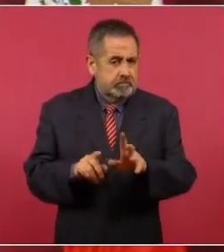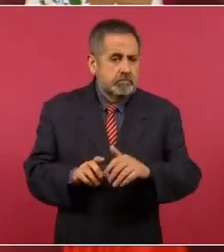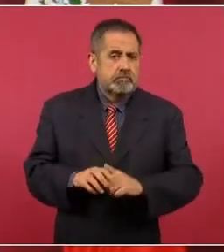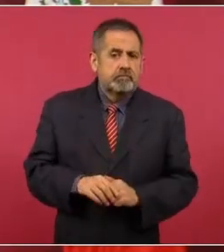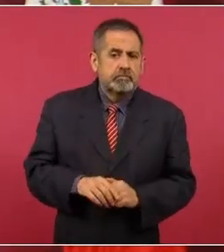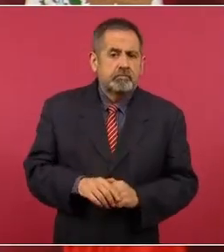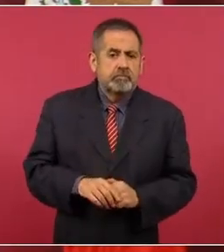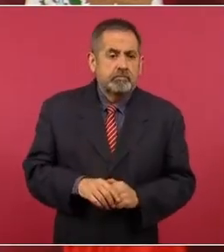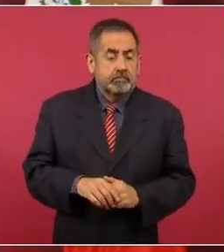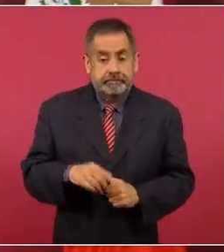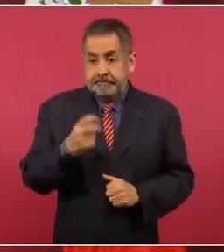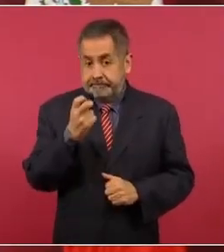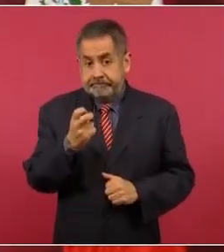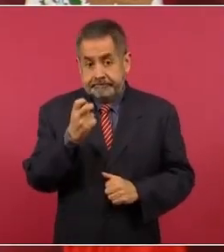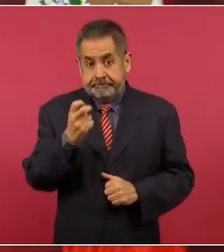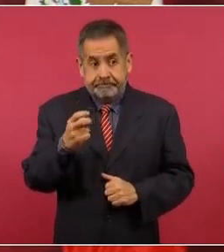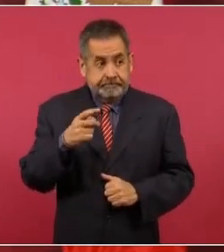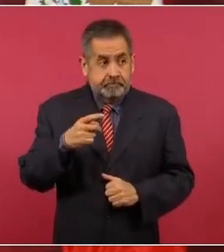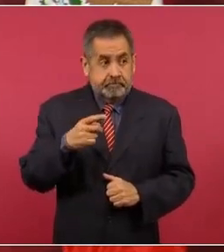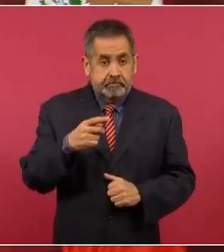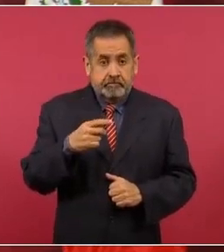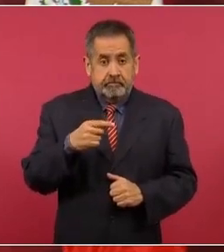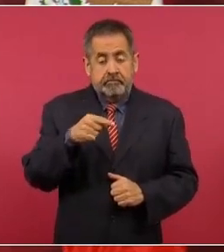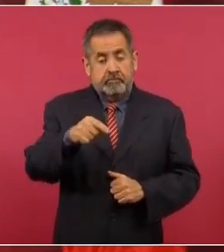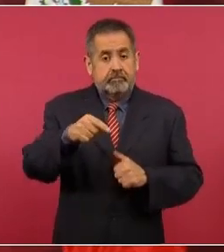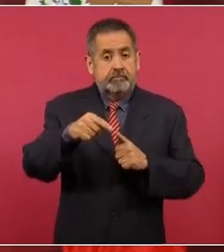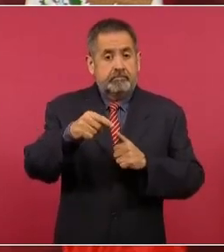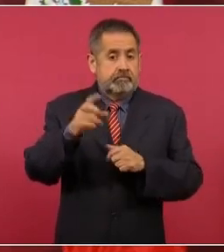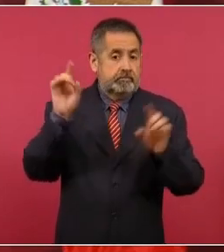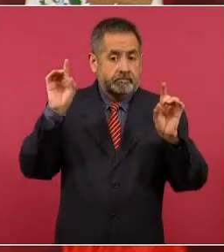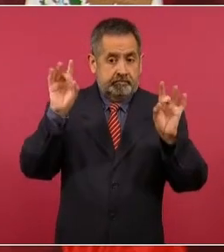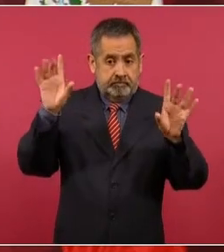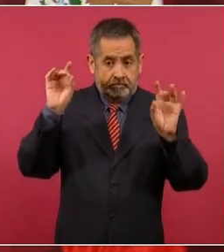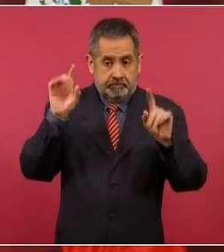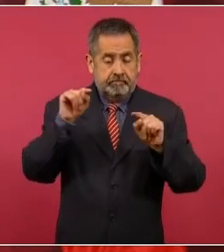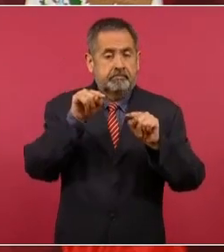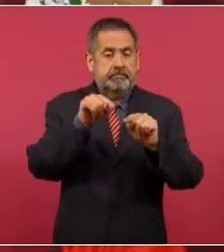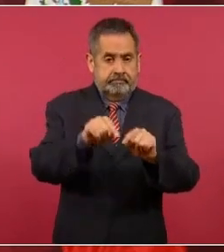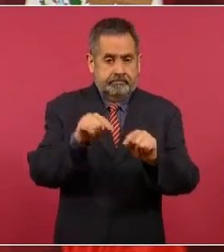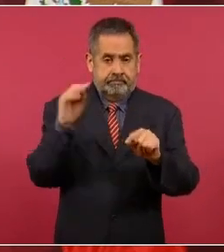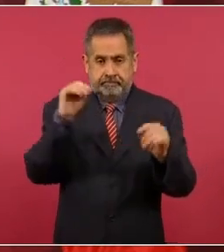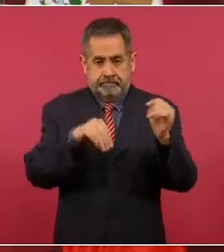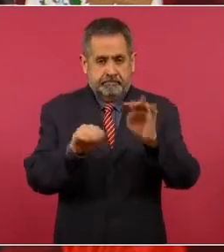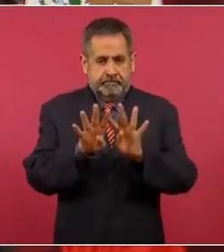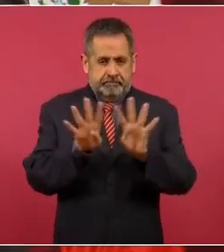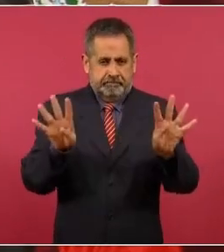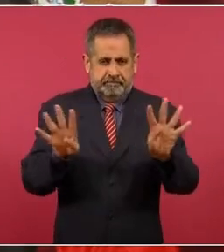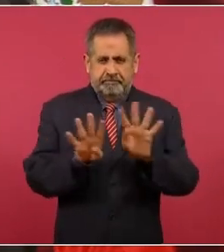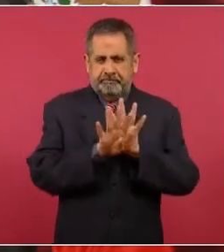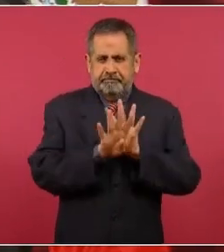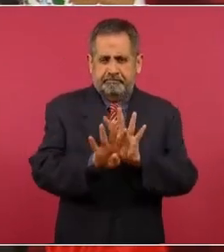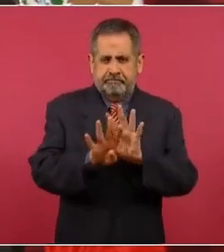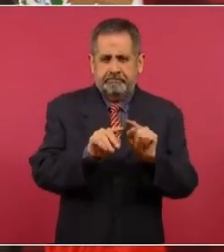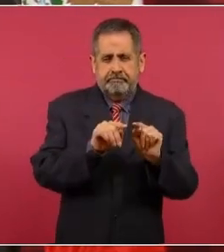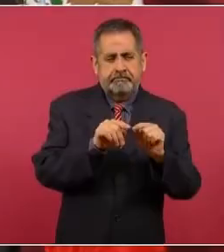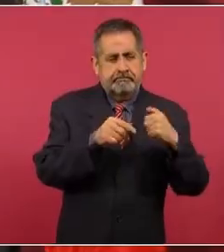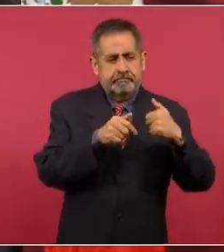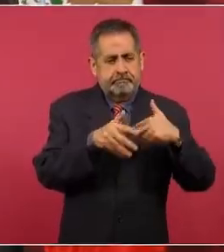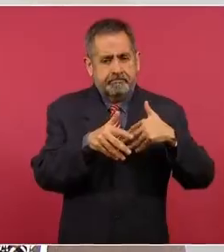Pues eso sería del Ángel hacia la Diana,